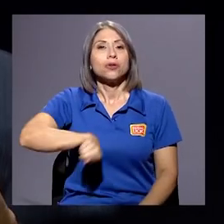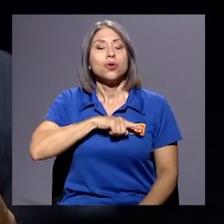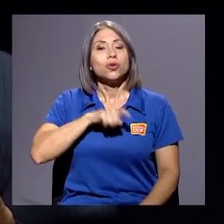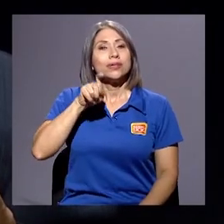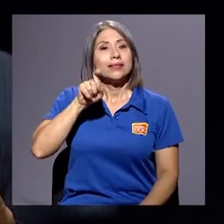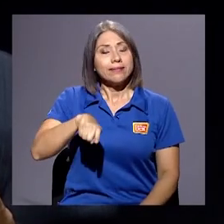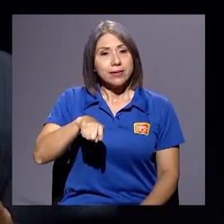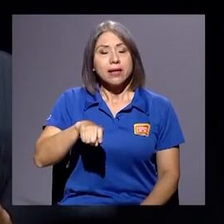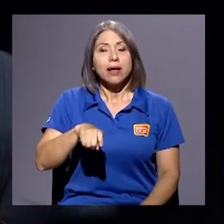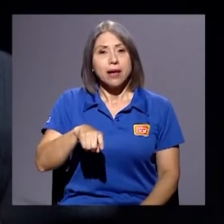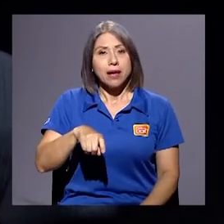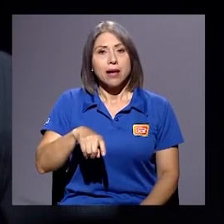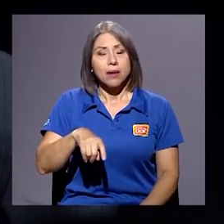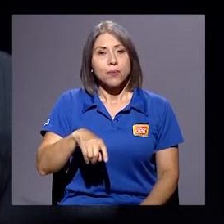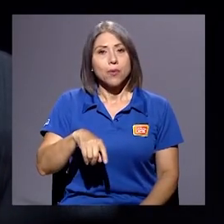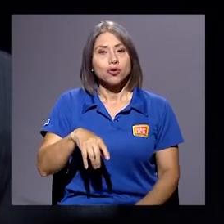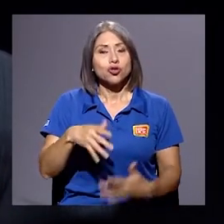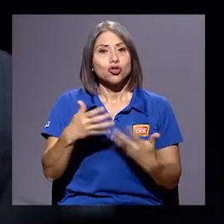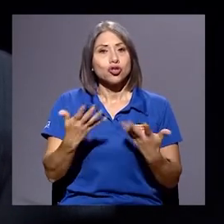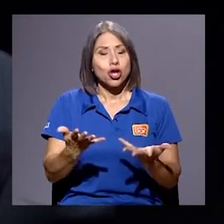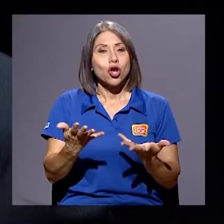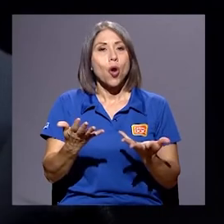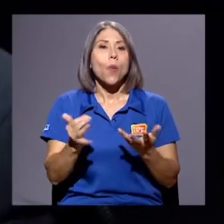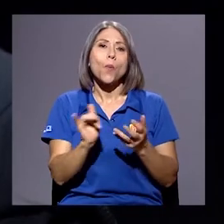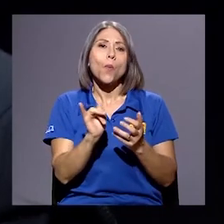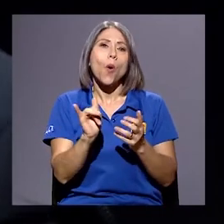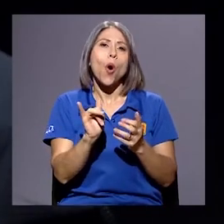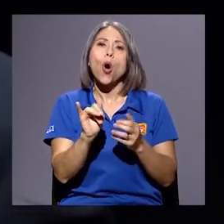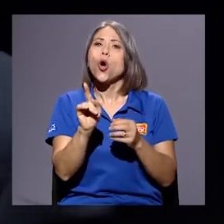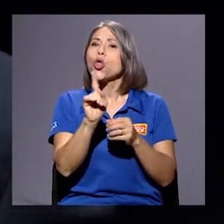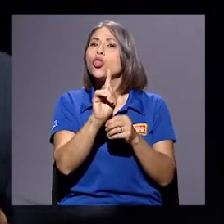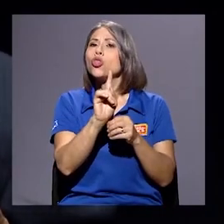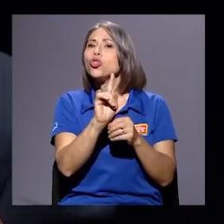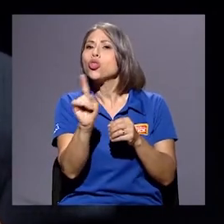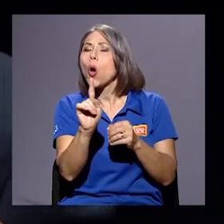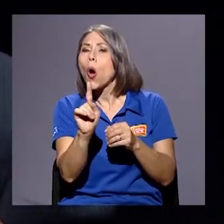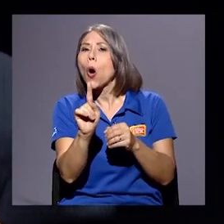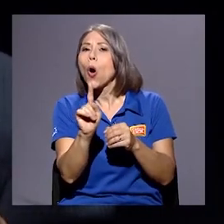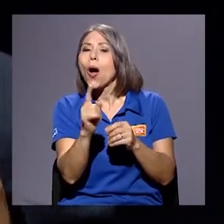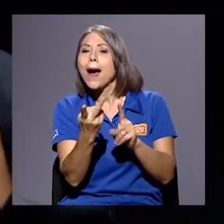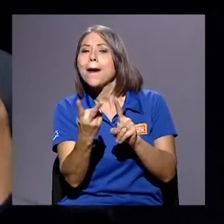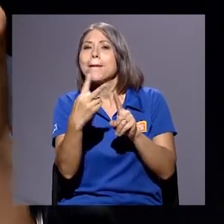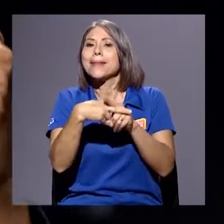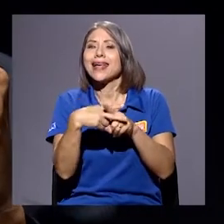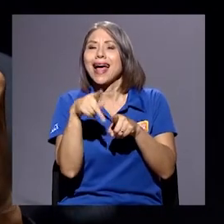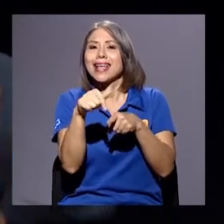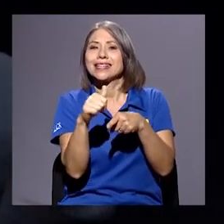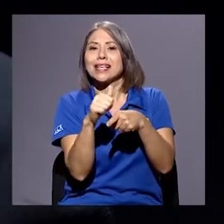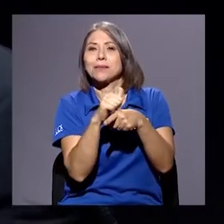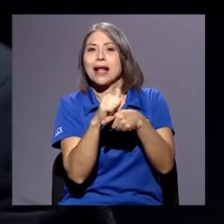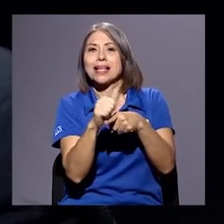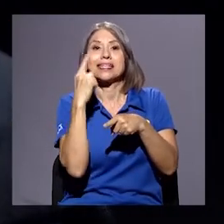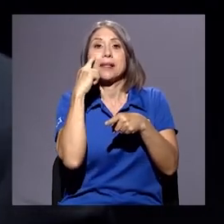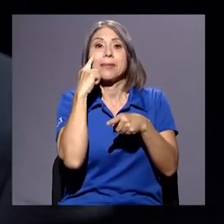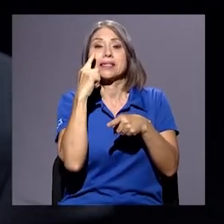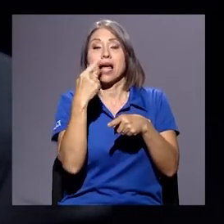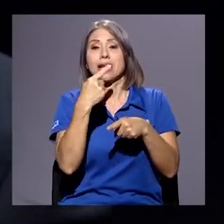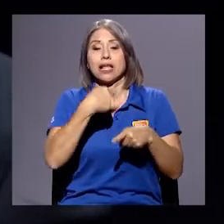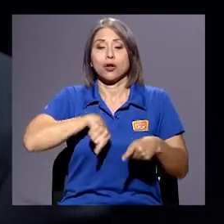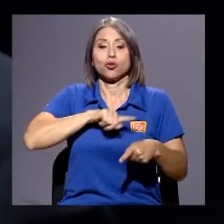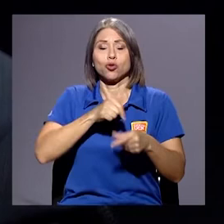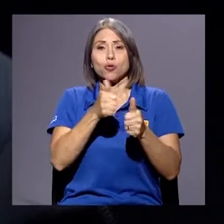a esas prácticas de estigmatización, de superioridad, de descalificación,